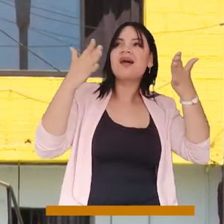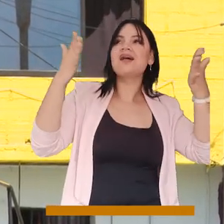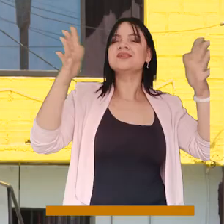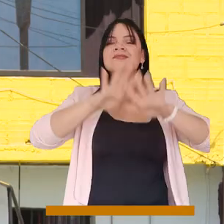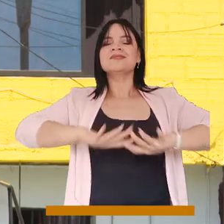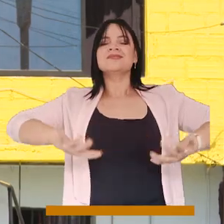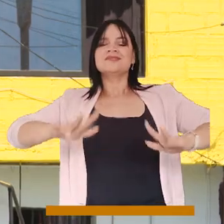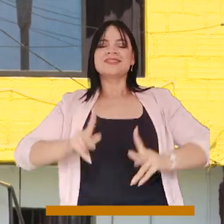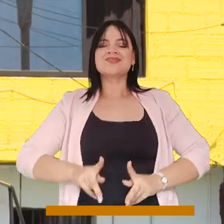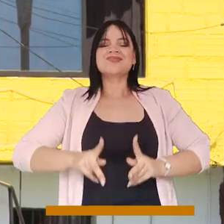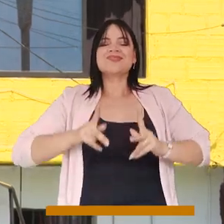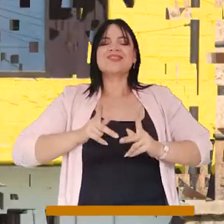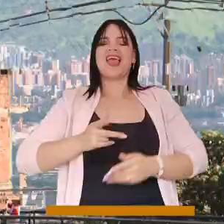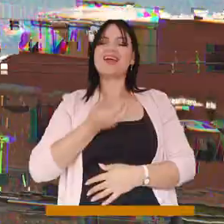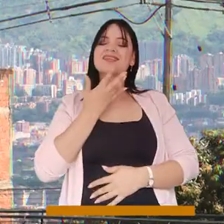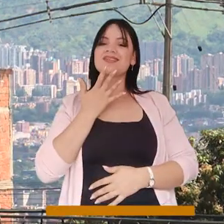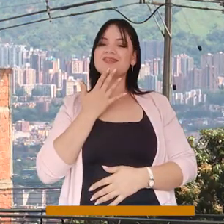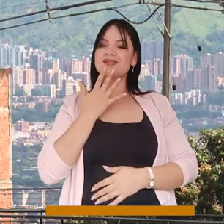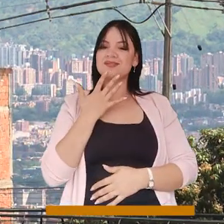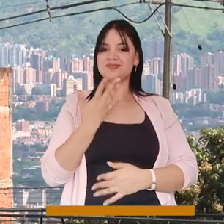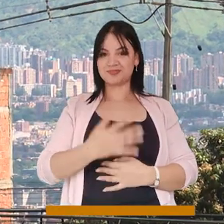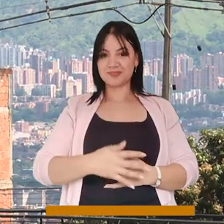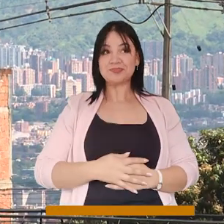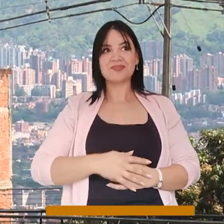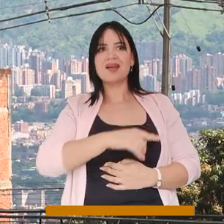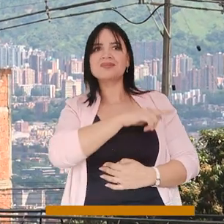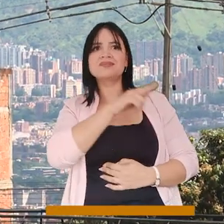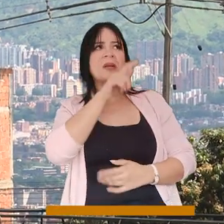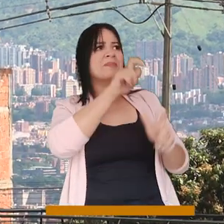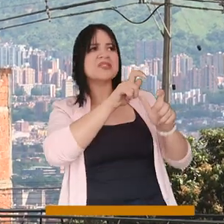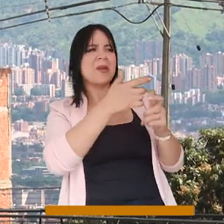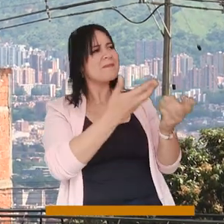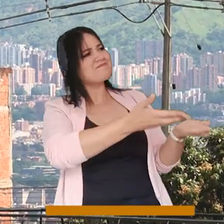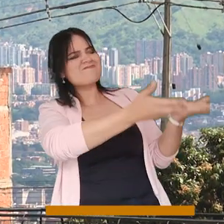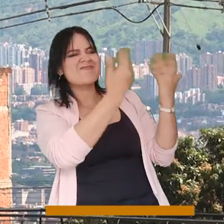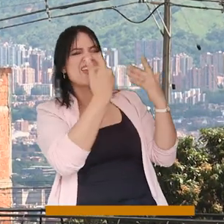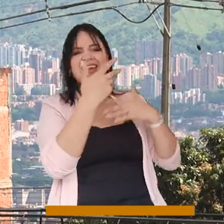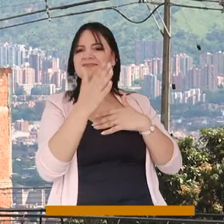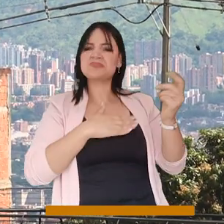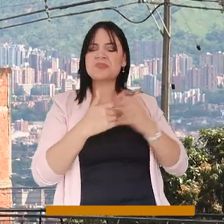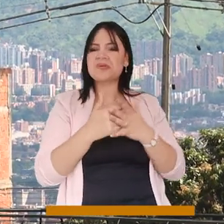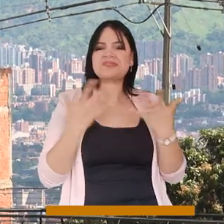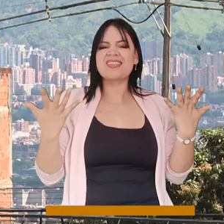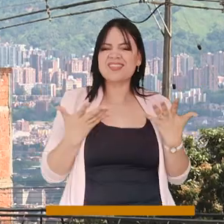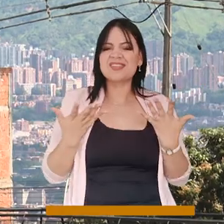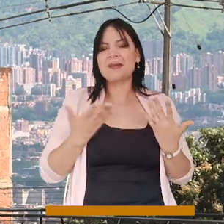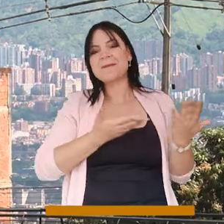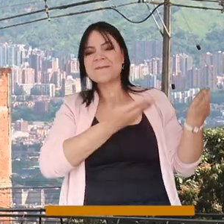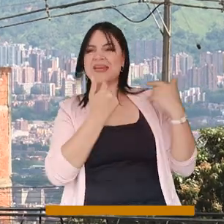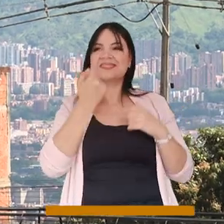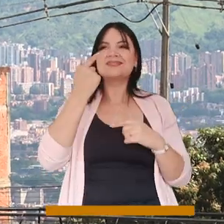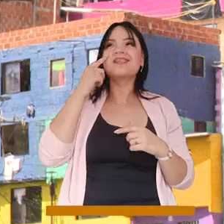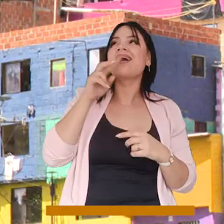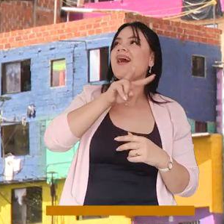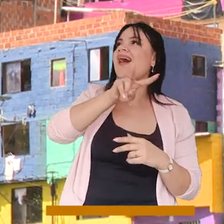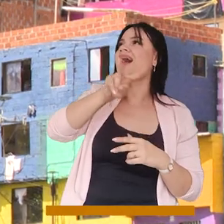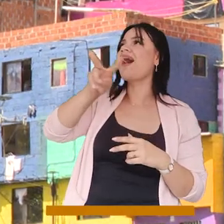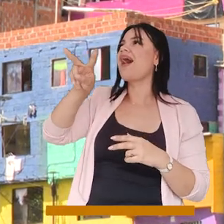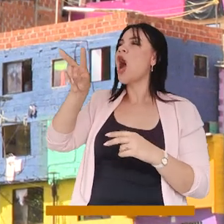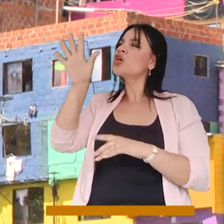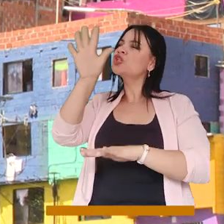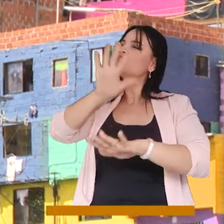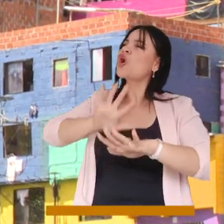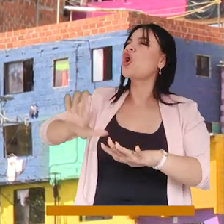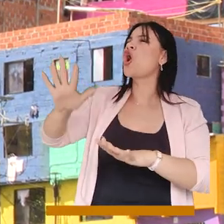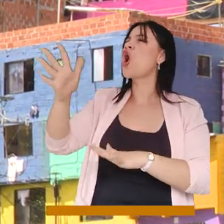lleno de vida, lleno de color, que invita a todas las personas desde donde quieran que estén y vean esta gran